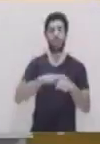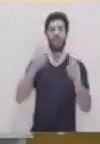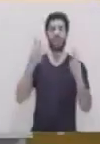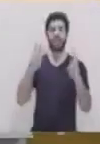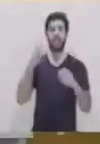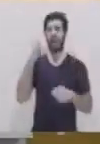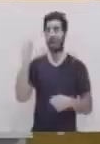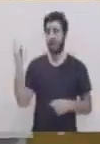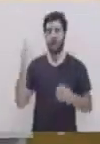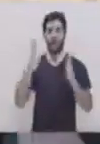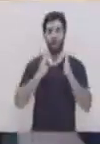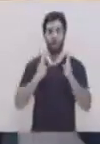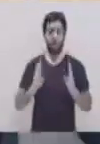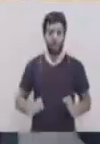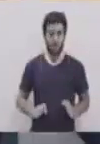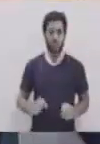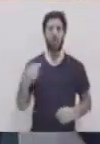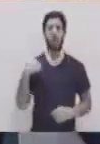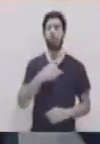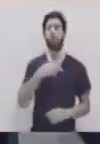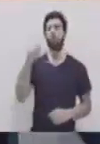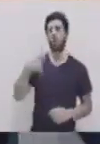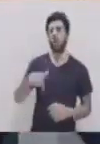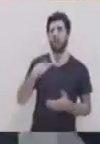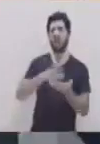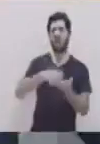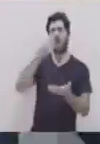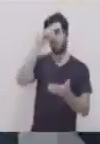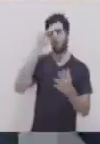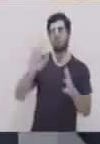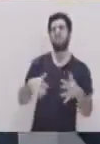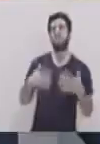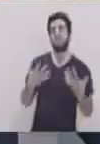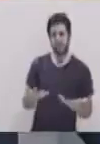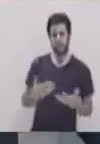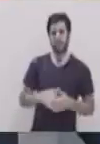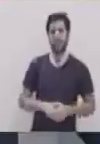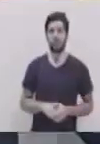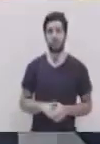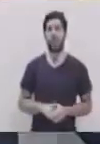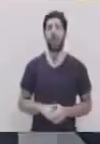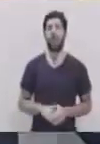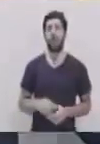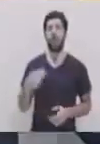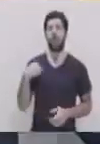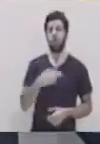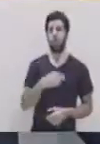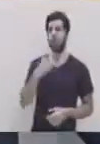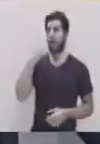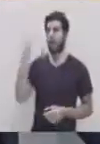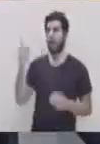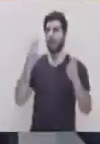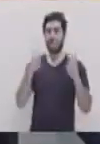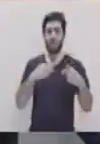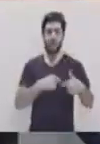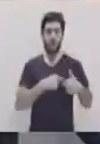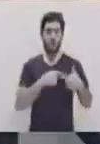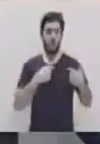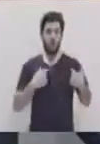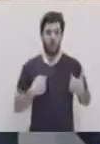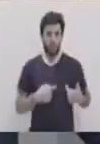biología. Isabela, bienvenida. Cuéntenos, ¿qué vamos a aprender hoy? Bueno, hoy vamos a aprender acerca de la anatomía del corazón.